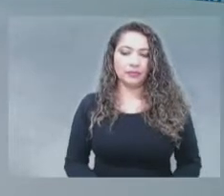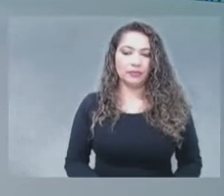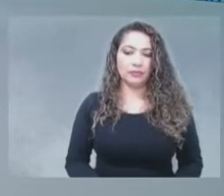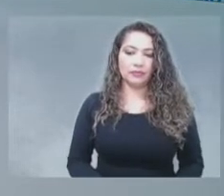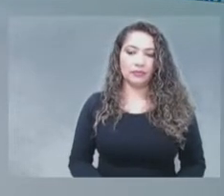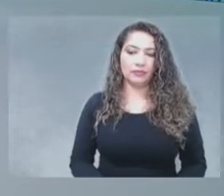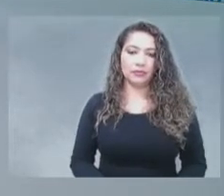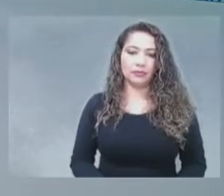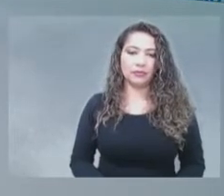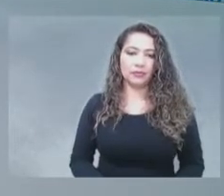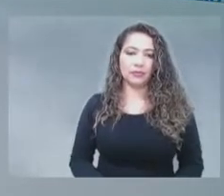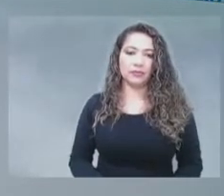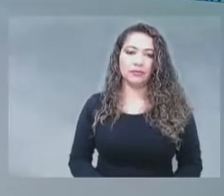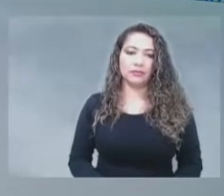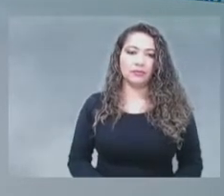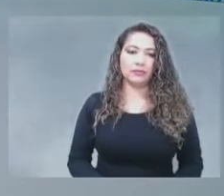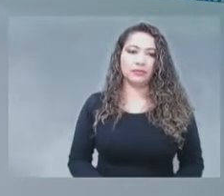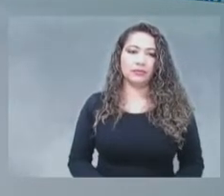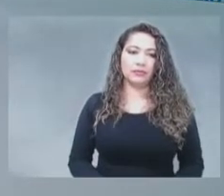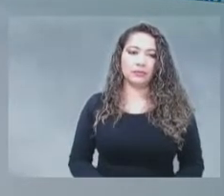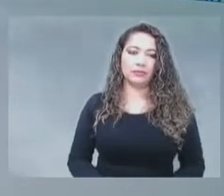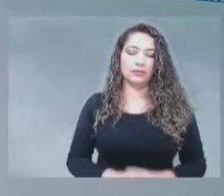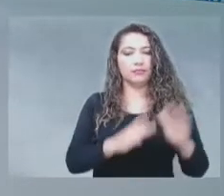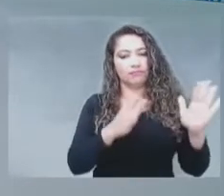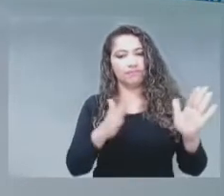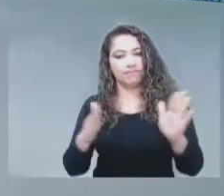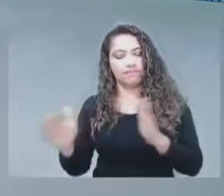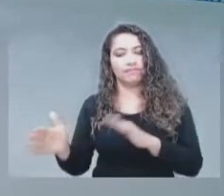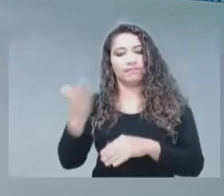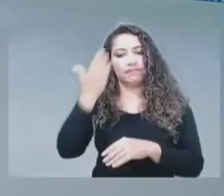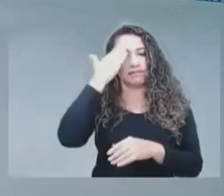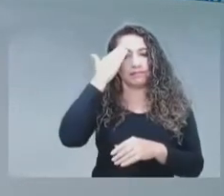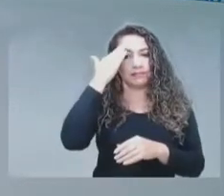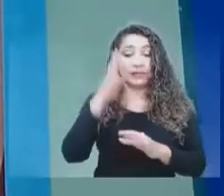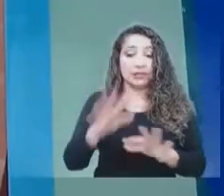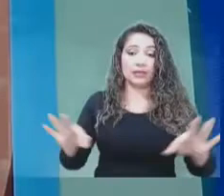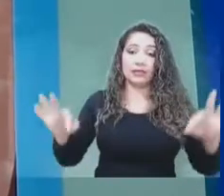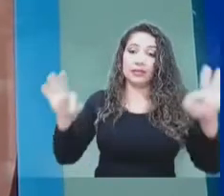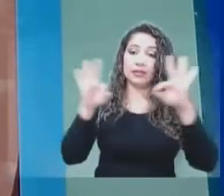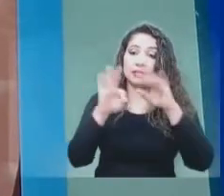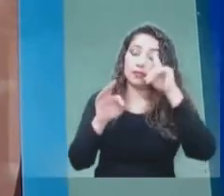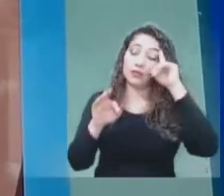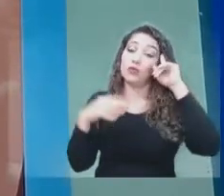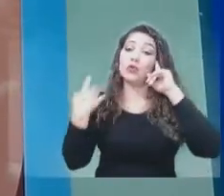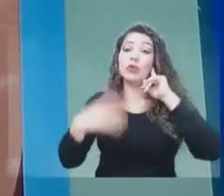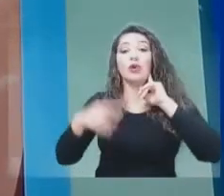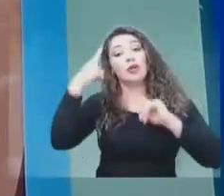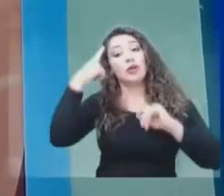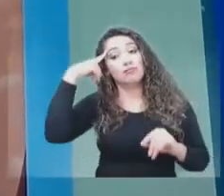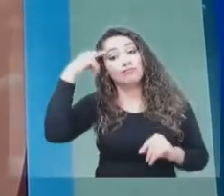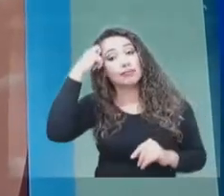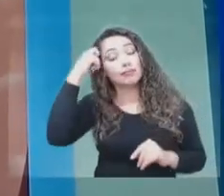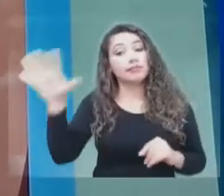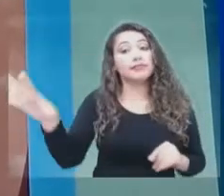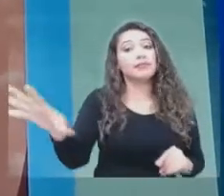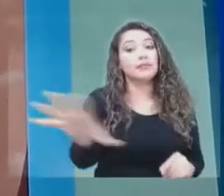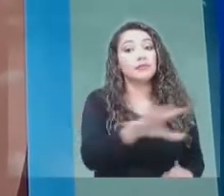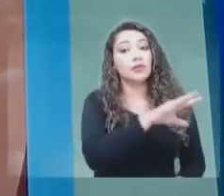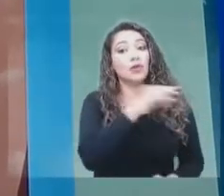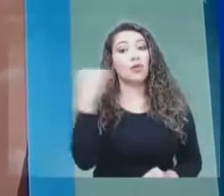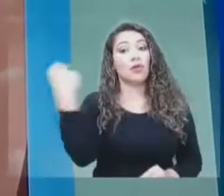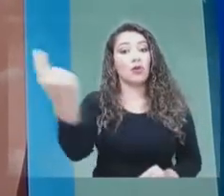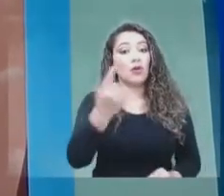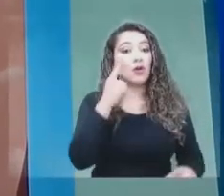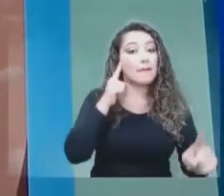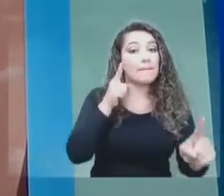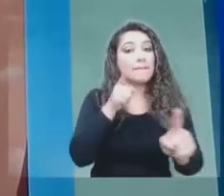Debo decir también lo siguiente, y es algo muy importante, que hay un reto para todo el mundo, particularmente para los prestadores